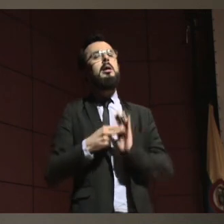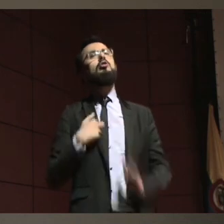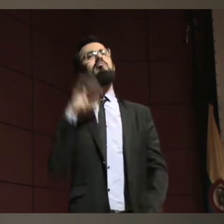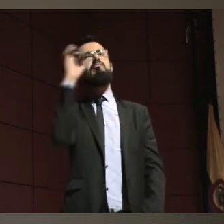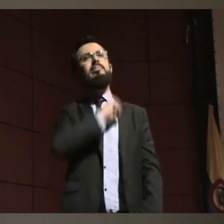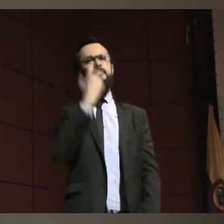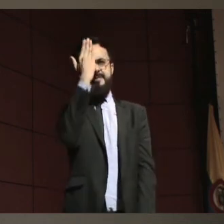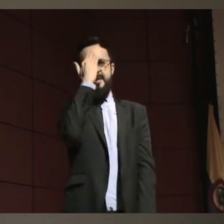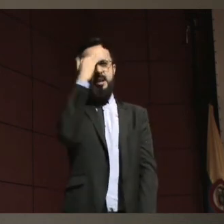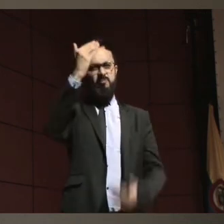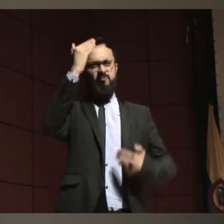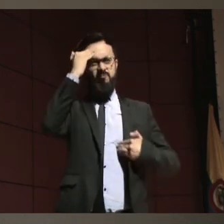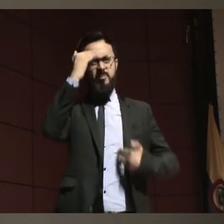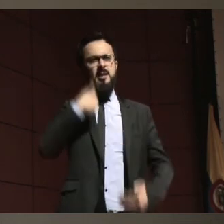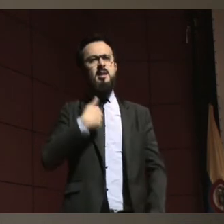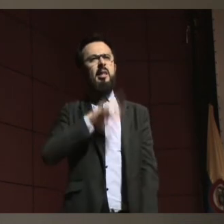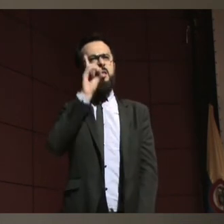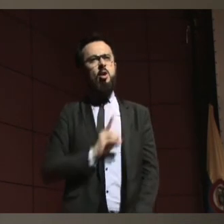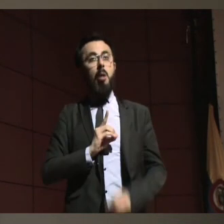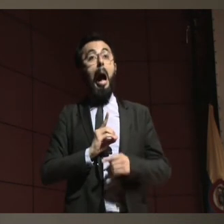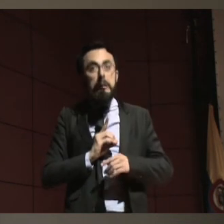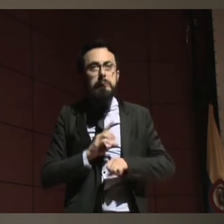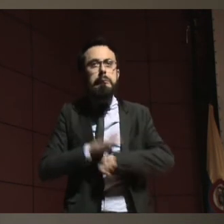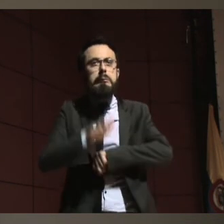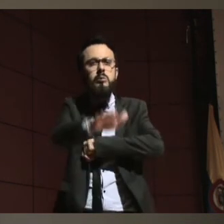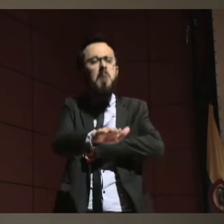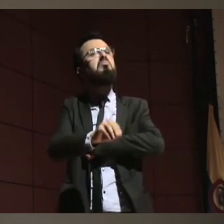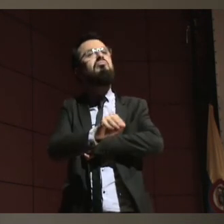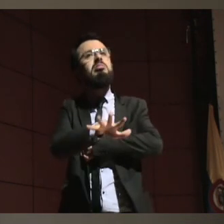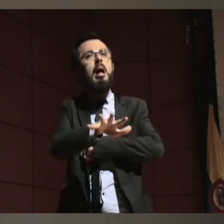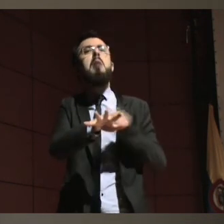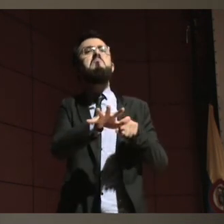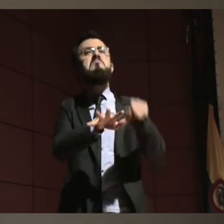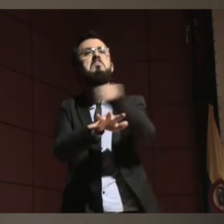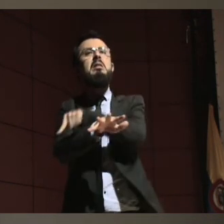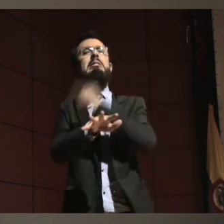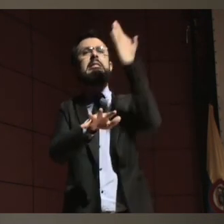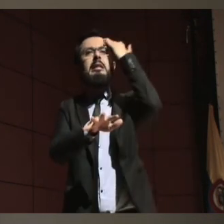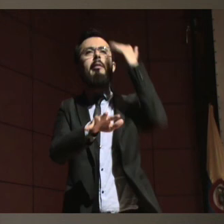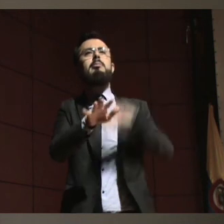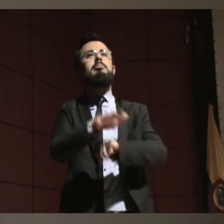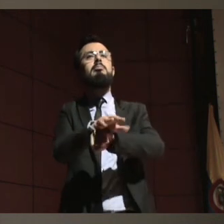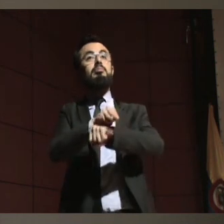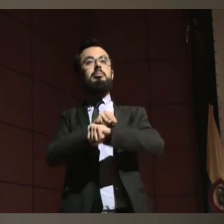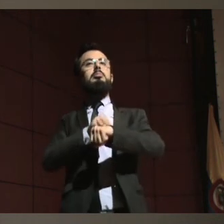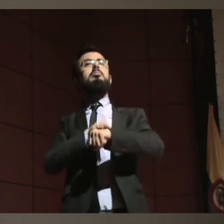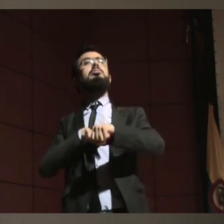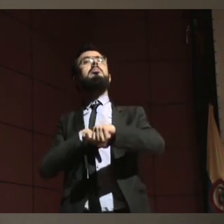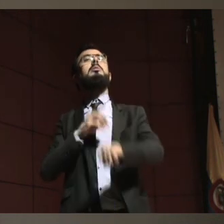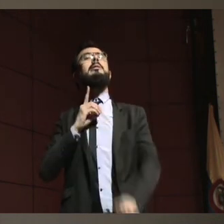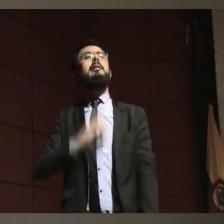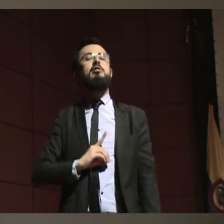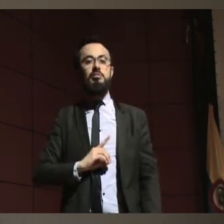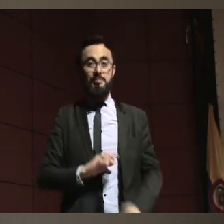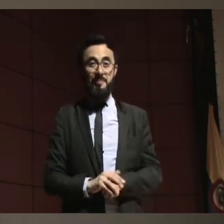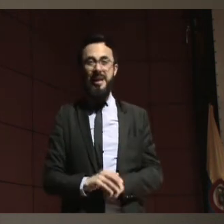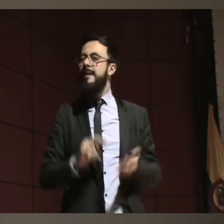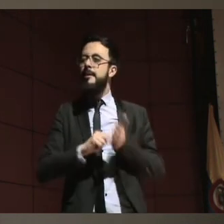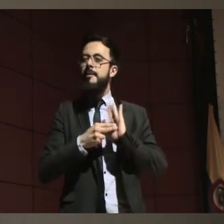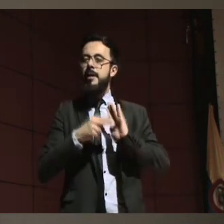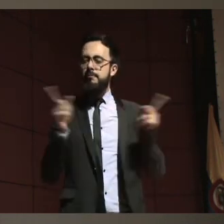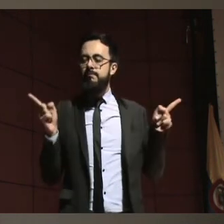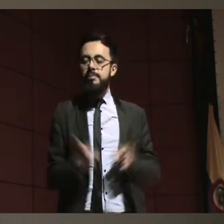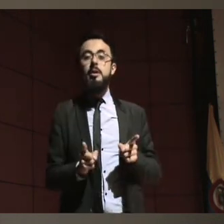consecuencia. es decir, es poder dar el control y el poder